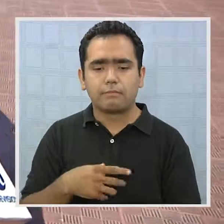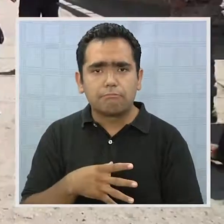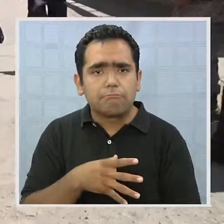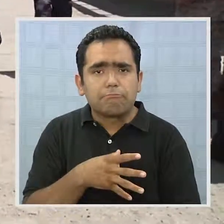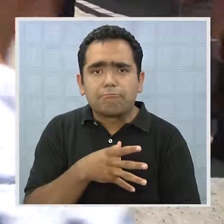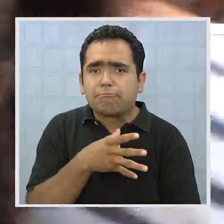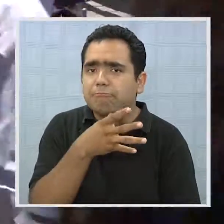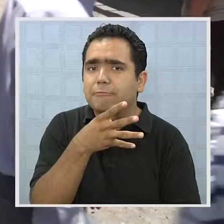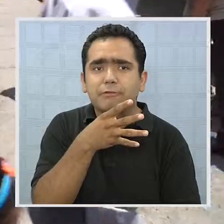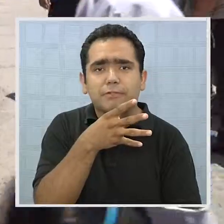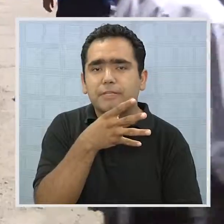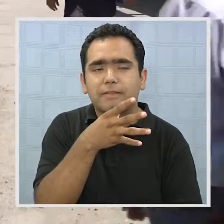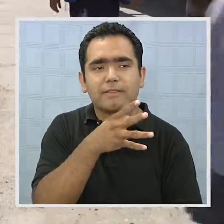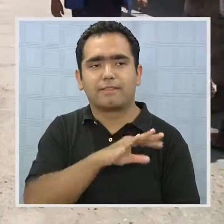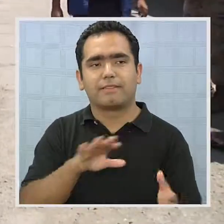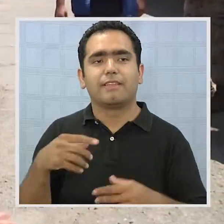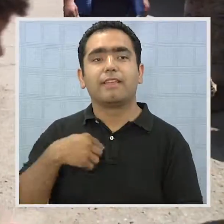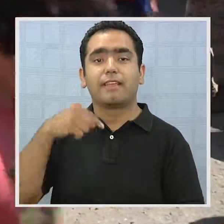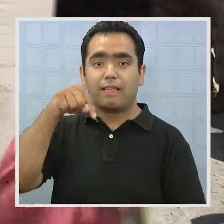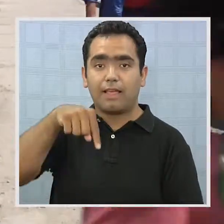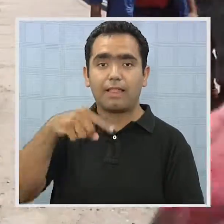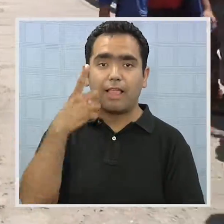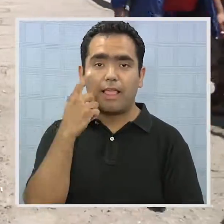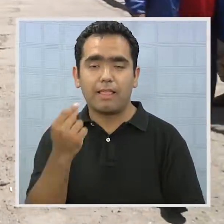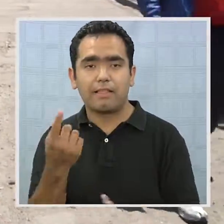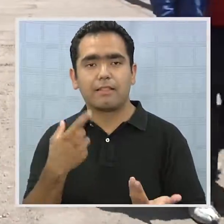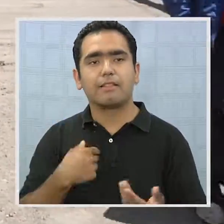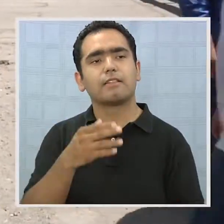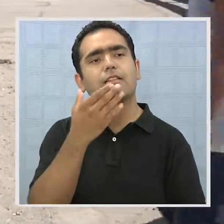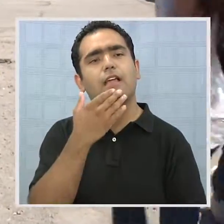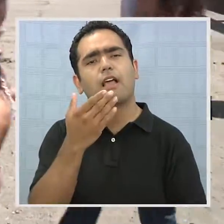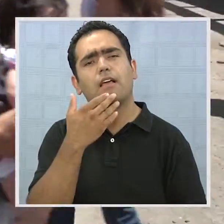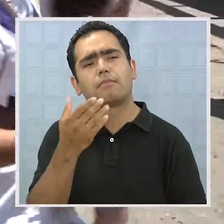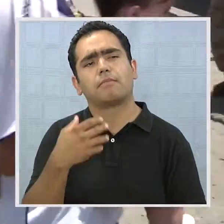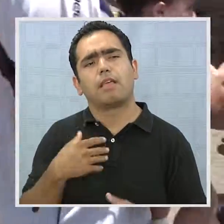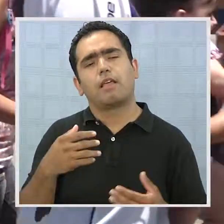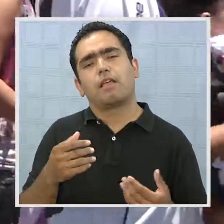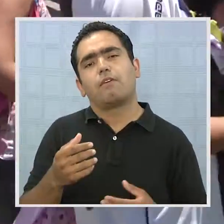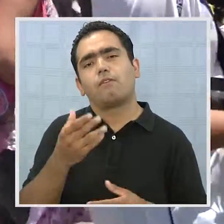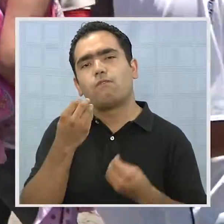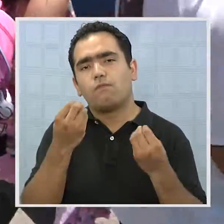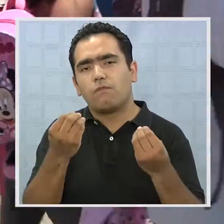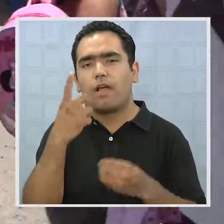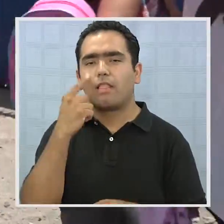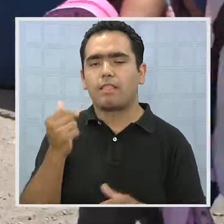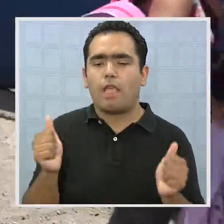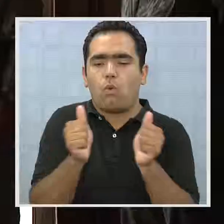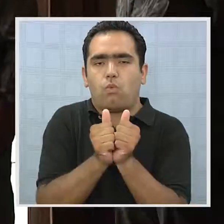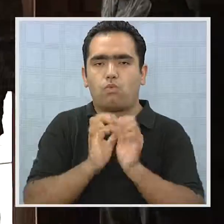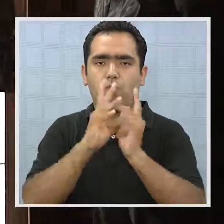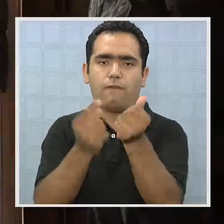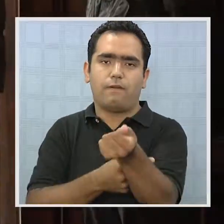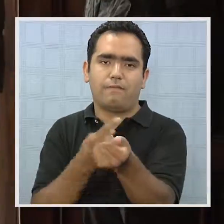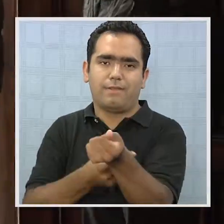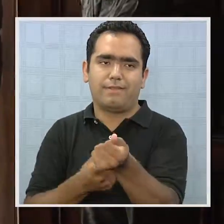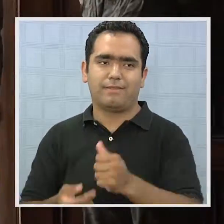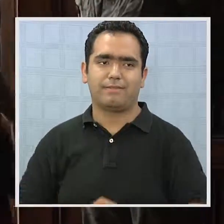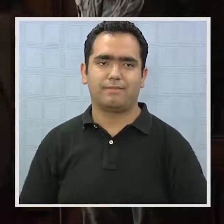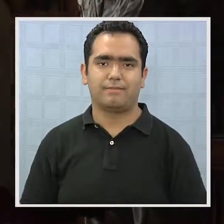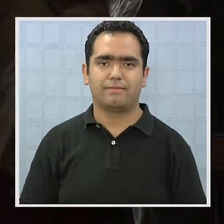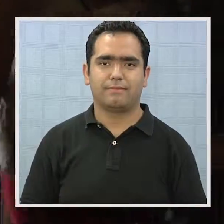mucho. Está claro que este día de elecciones ha sido también un entretenido panorama en familia. Ahí al lado, al lado. ¡Gracias!